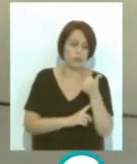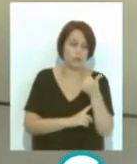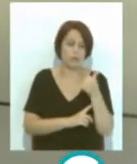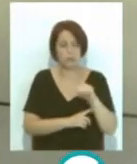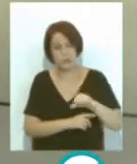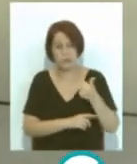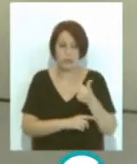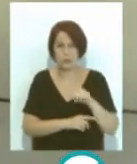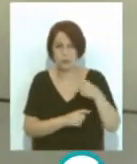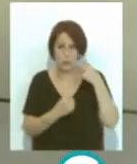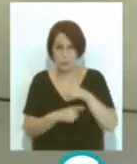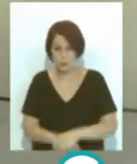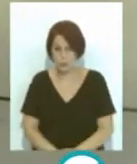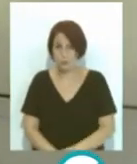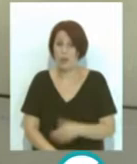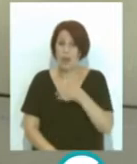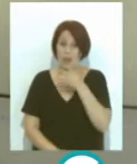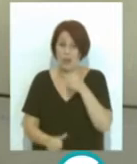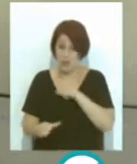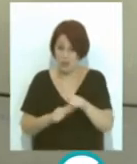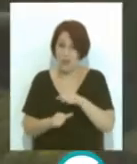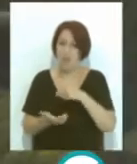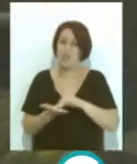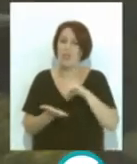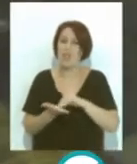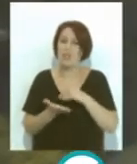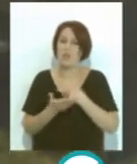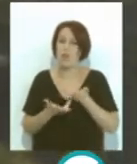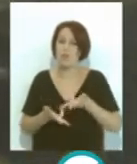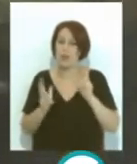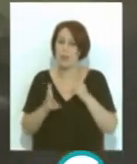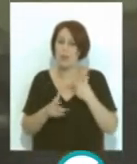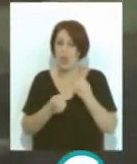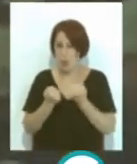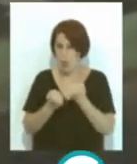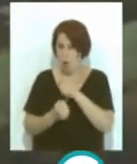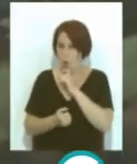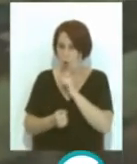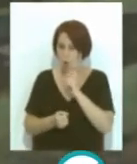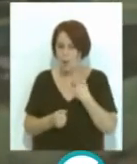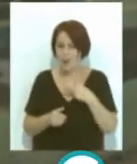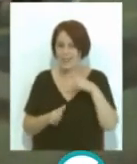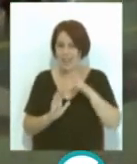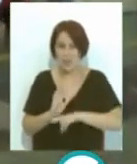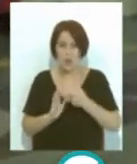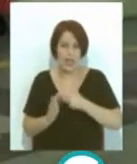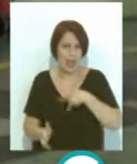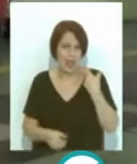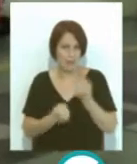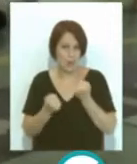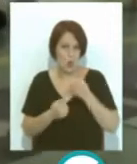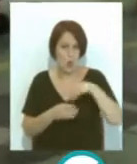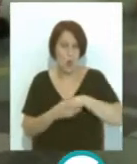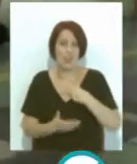A partir de ahora también se podrán comprobar los datos del permiso de circulación a través del registro general de vehículos de la